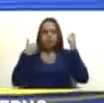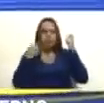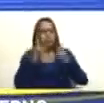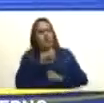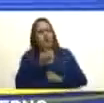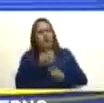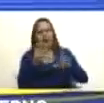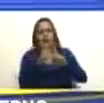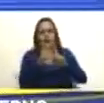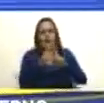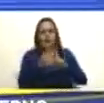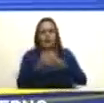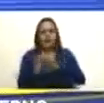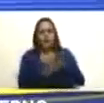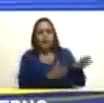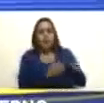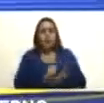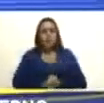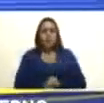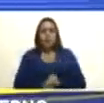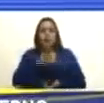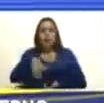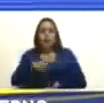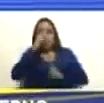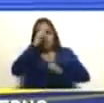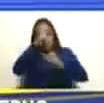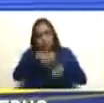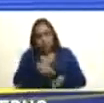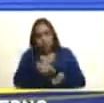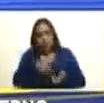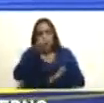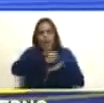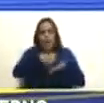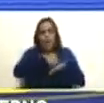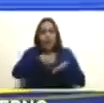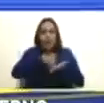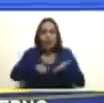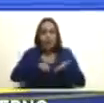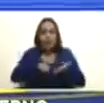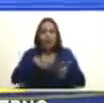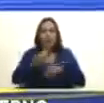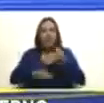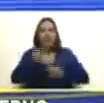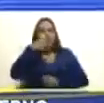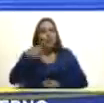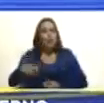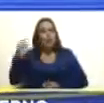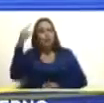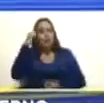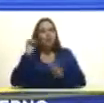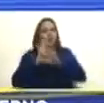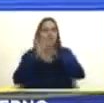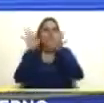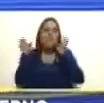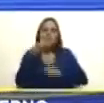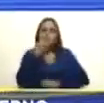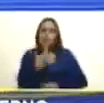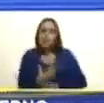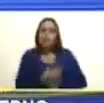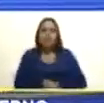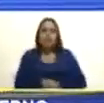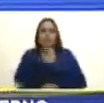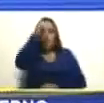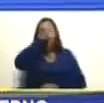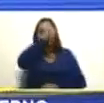la página de la historia que escribió nuestro pueblo en un día brillante y hermoso domingo 3 de